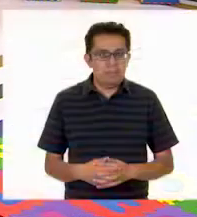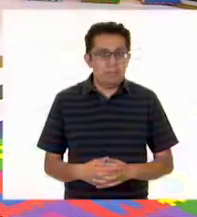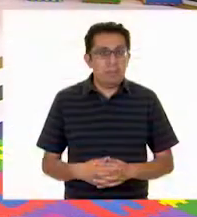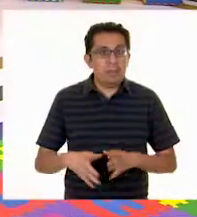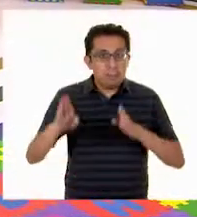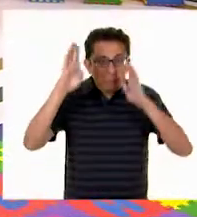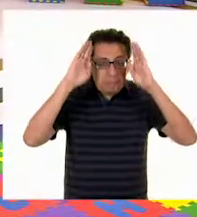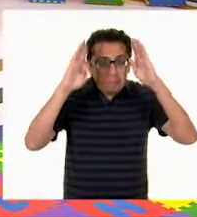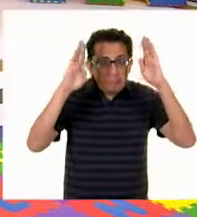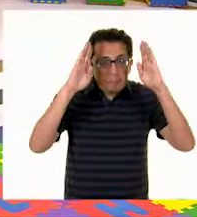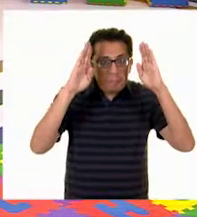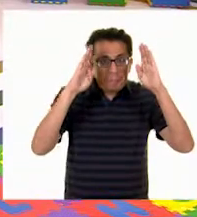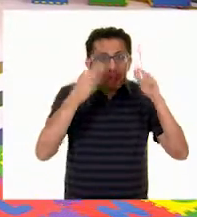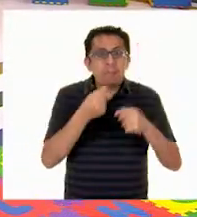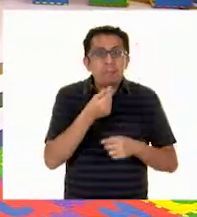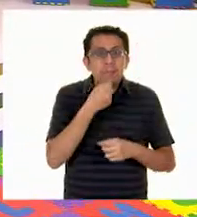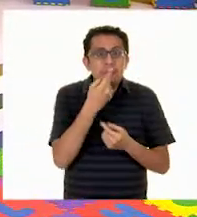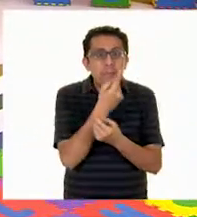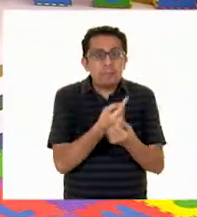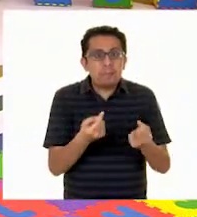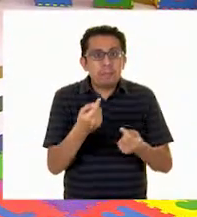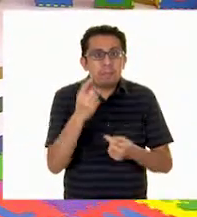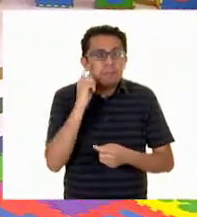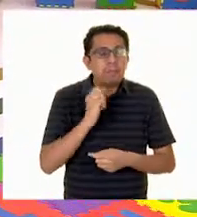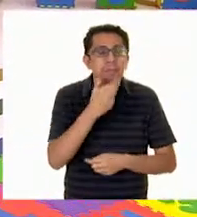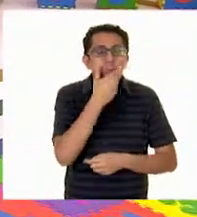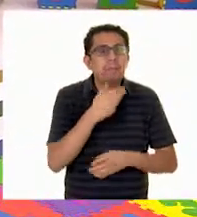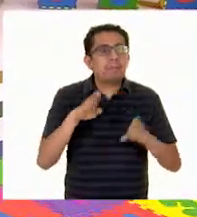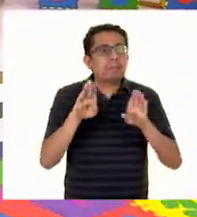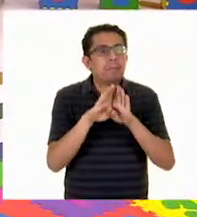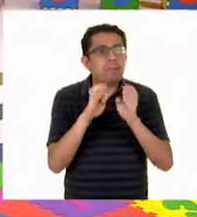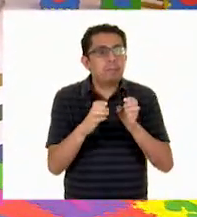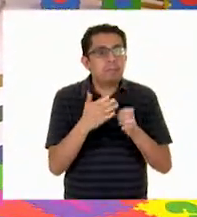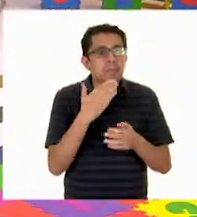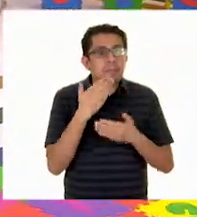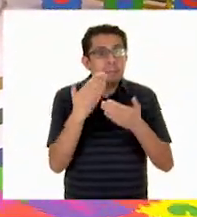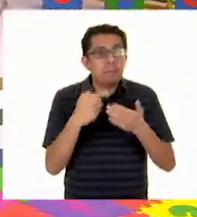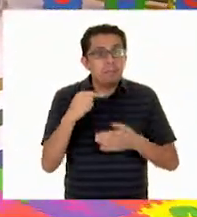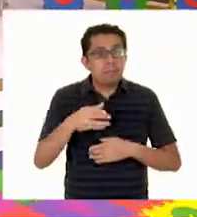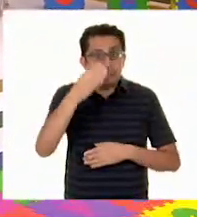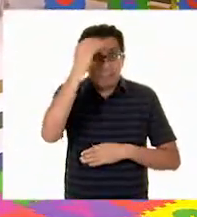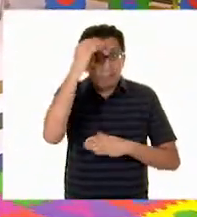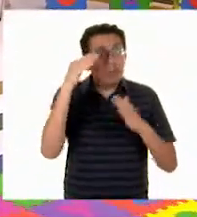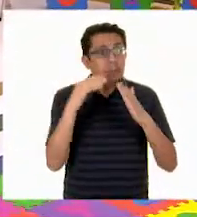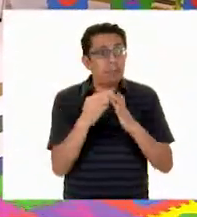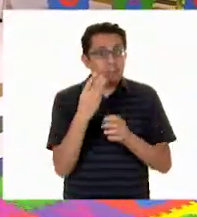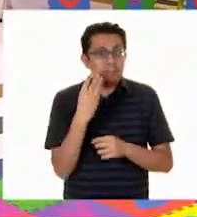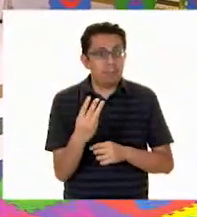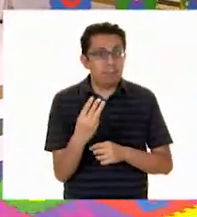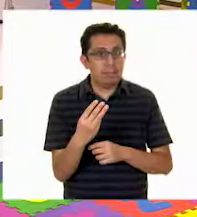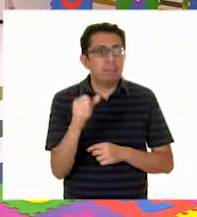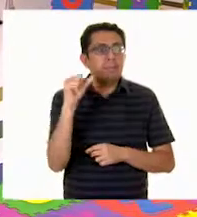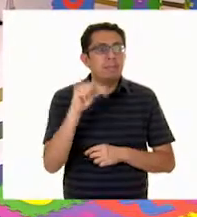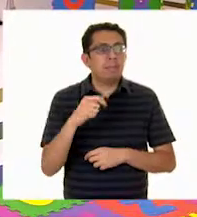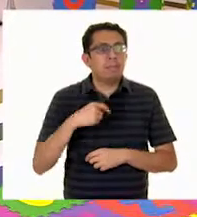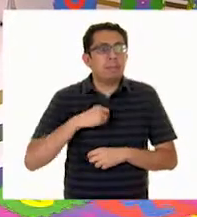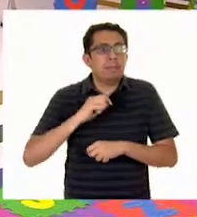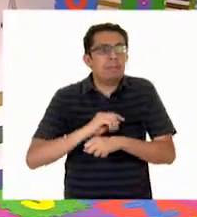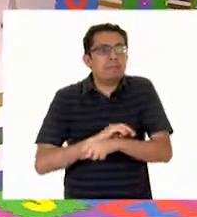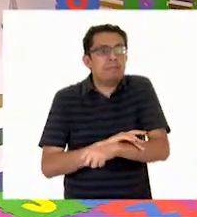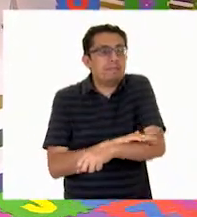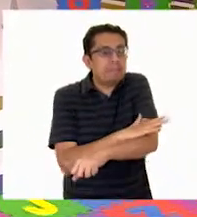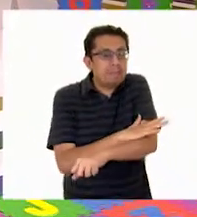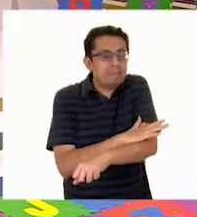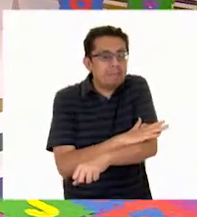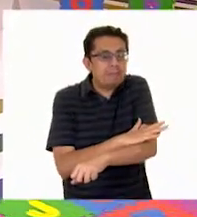¡Hola, niñas y niños! ¿Cómo están? Bienvenidas y bienvenidos a Aprende en Casa 3. Hoy estoy muy emocionado